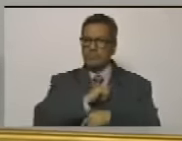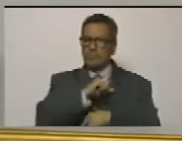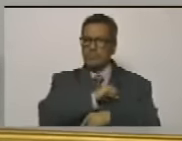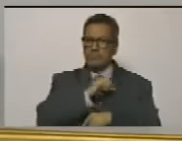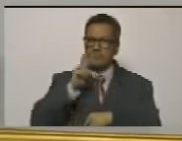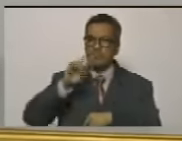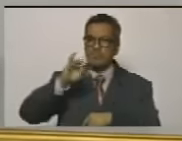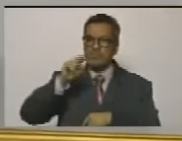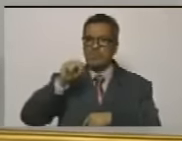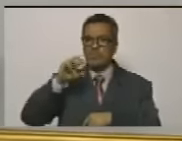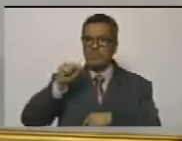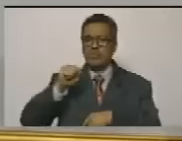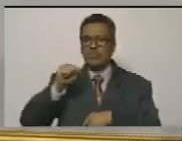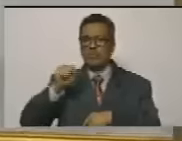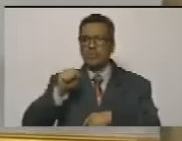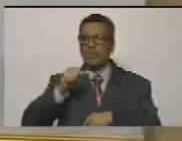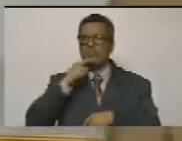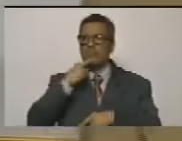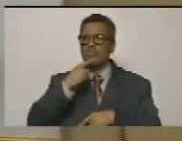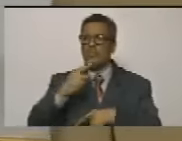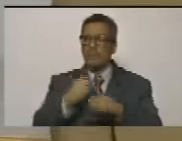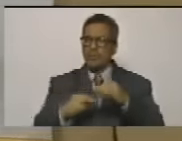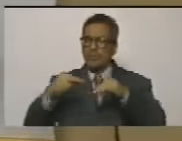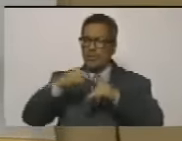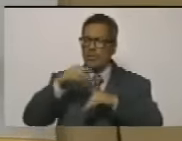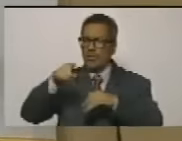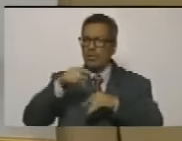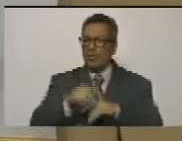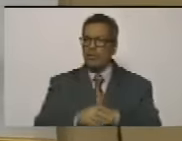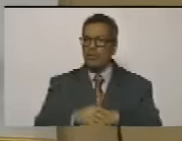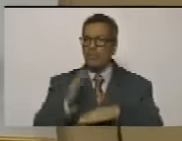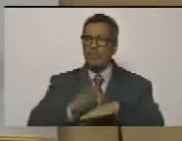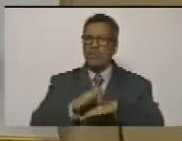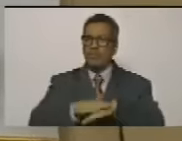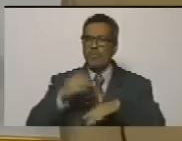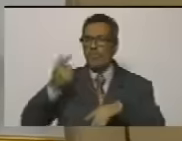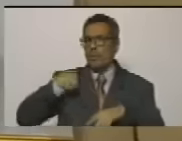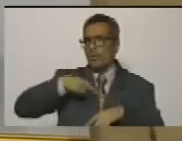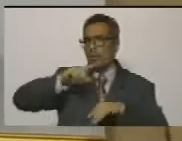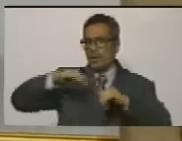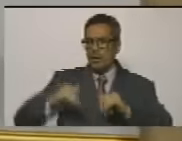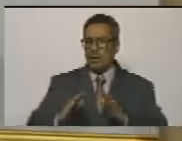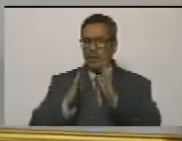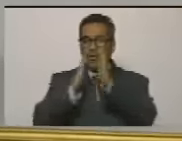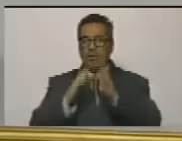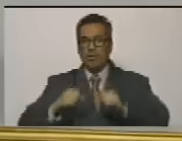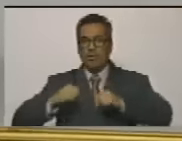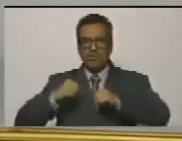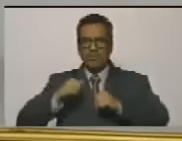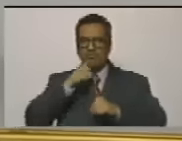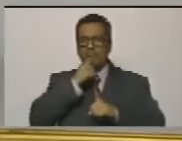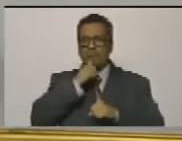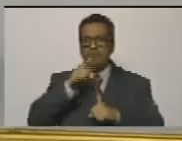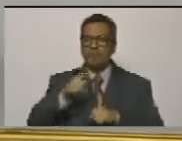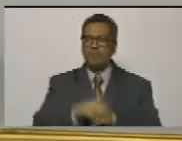de estas azonadas? ¿quién saca rédito de que tengamos que enfrentarlo con firmeza? ¿quién?